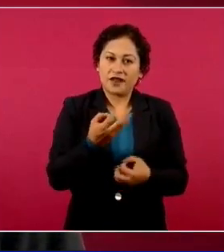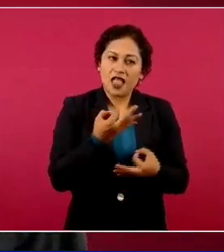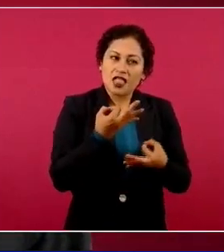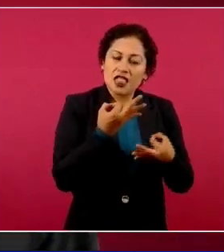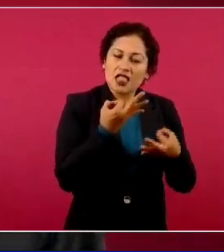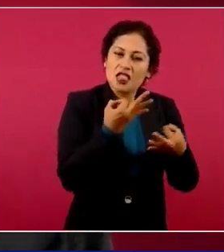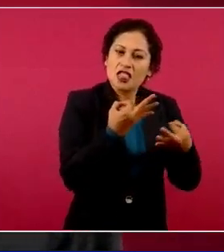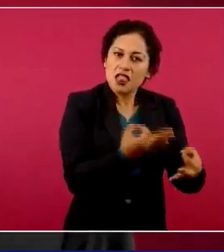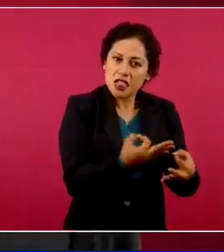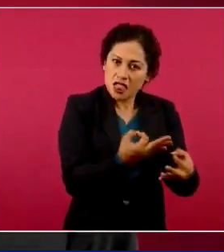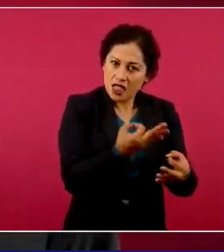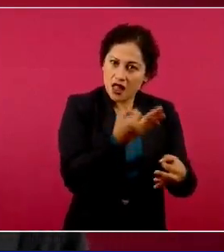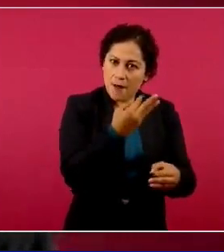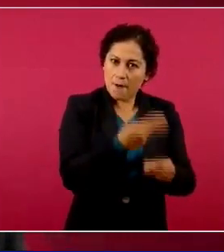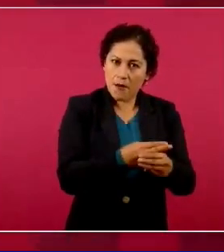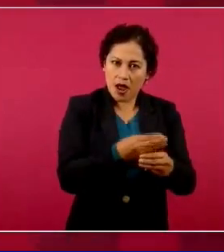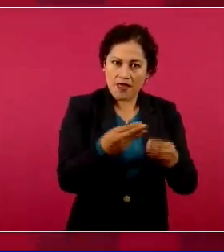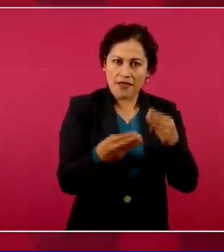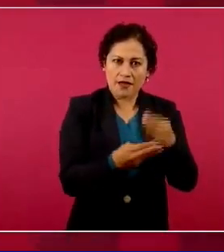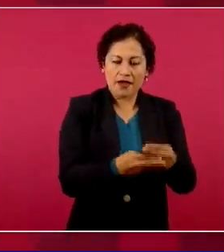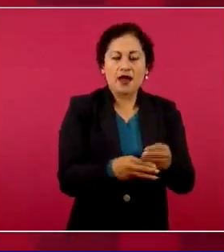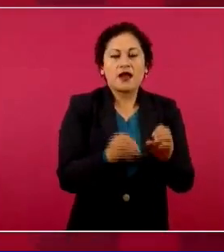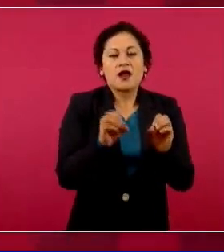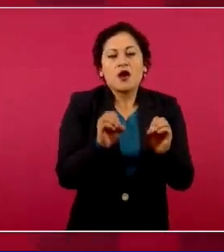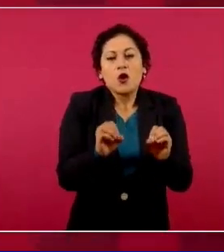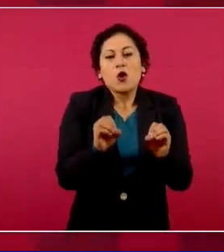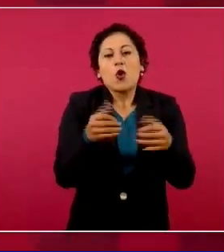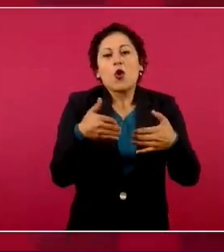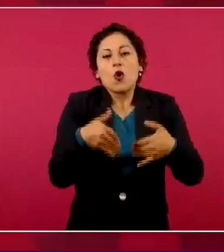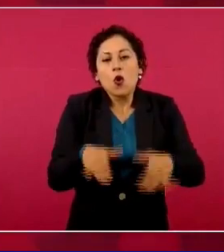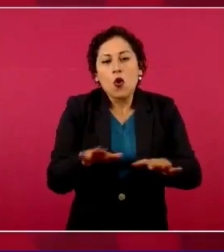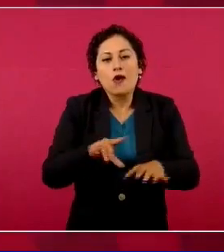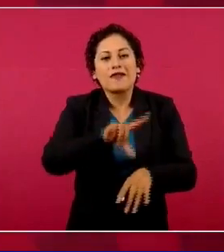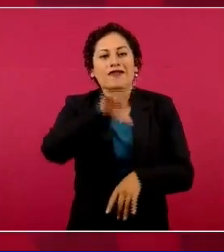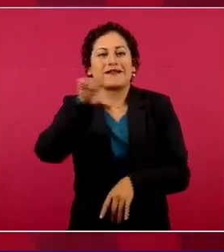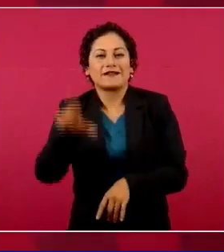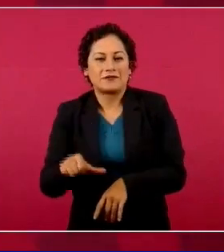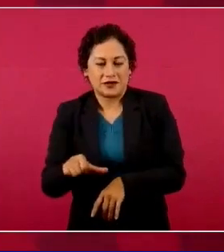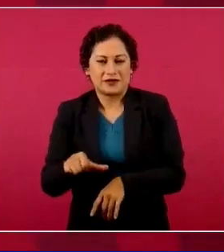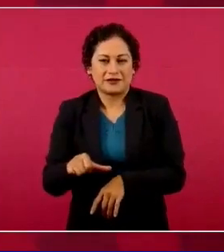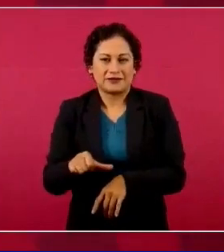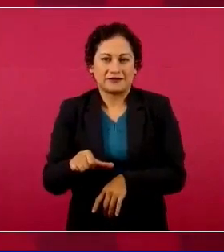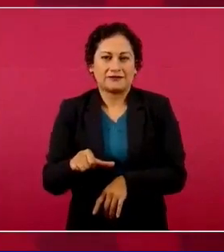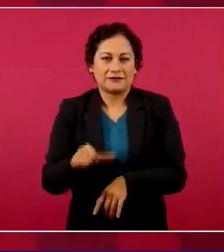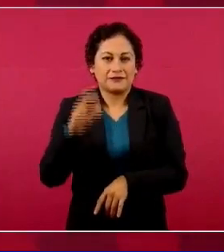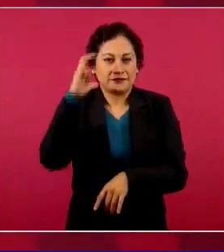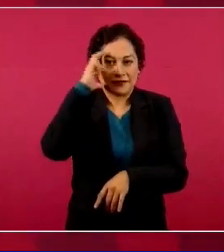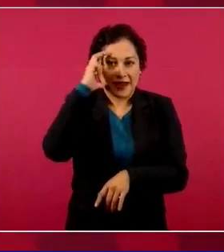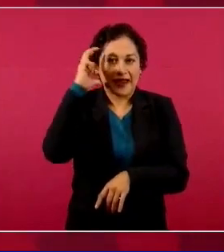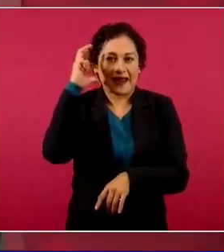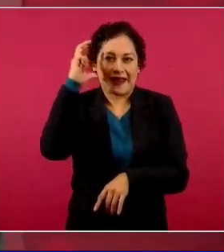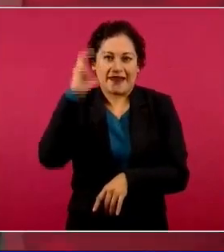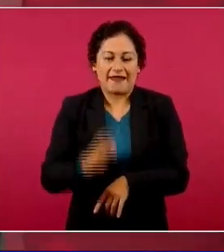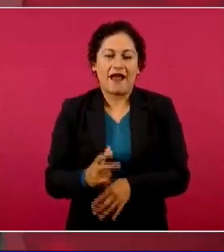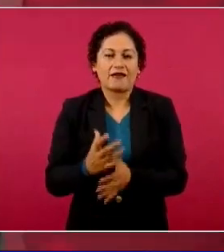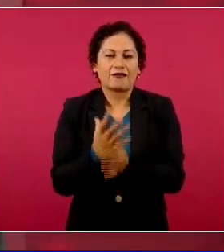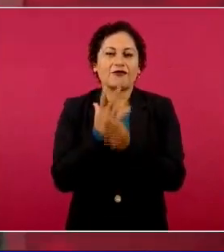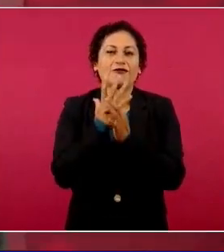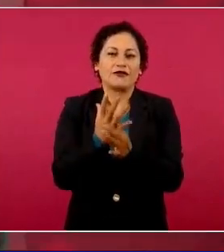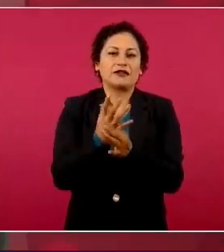O lo que Hidalgo les dijo a quienes lo estaban juzgando,